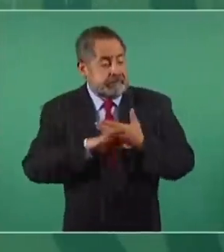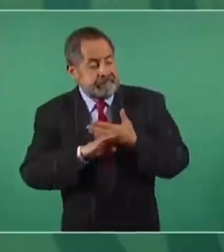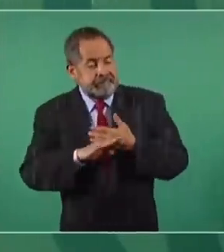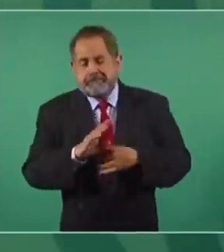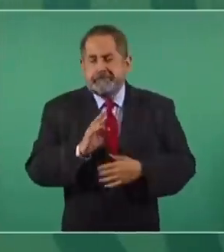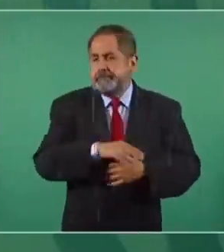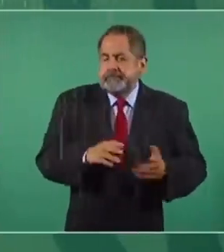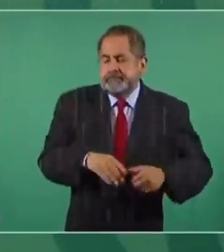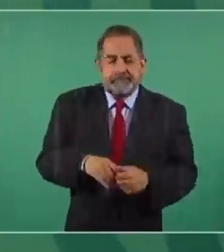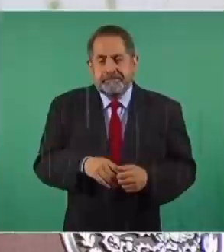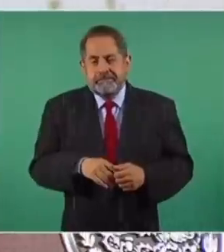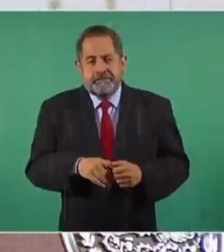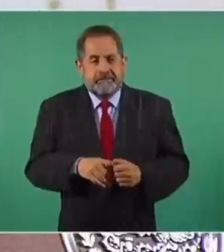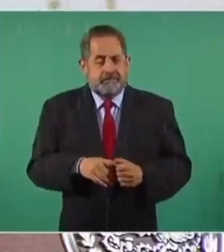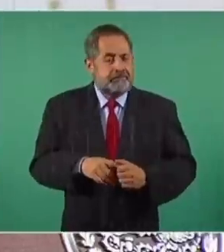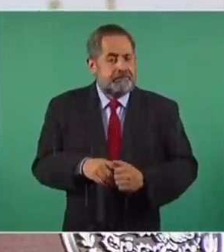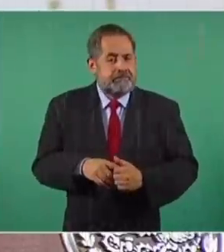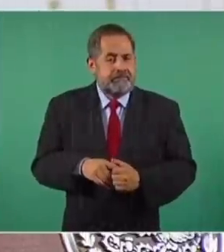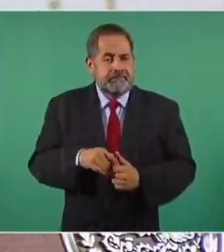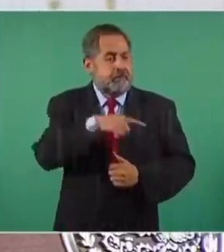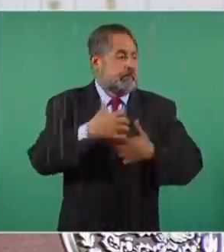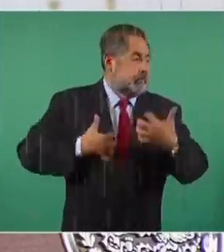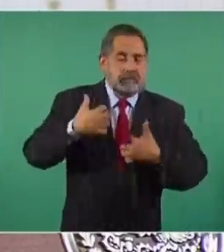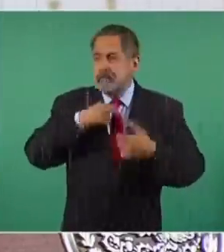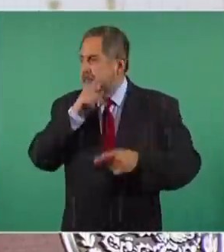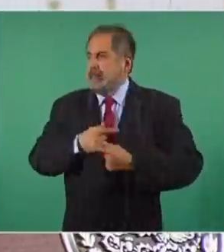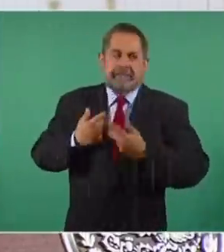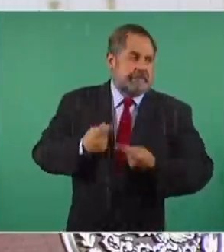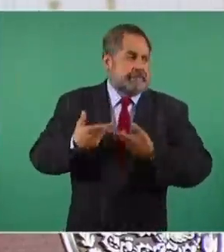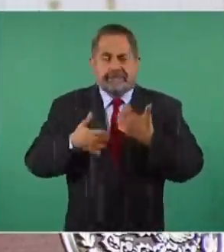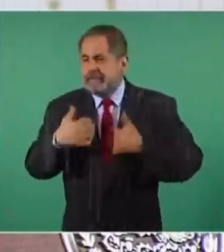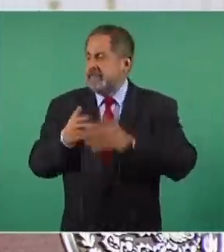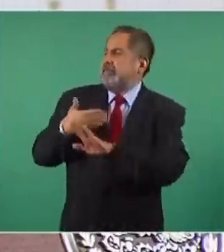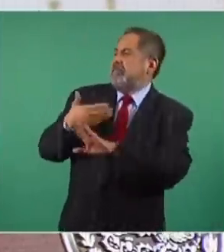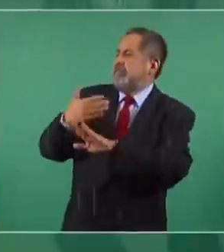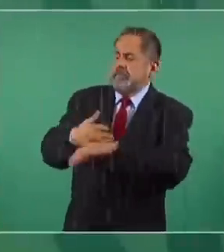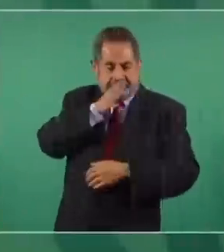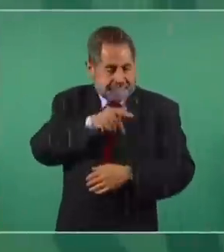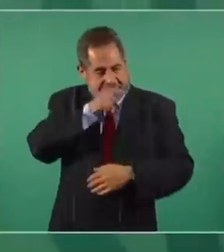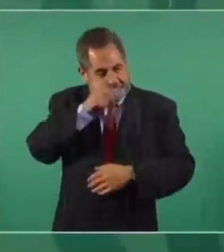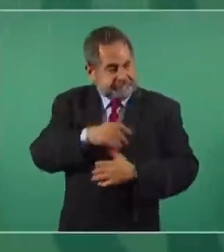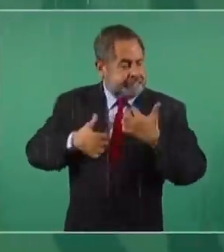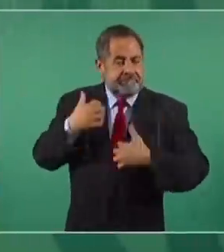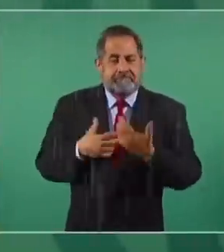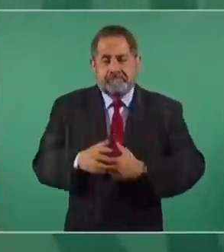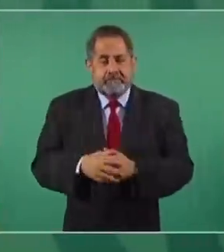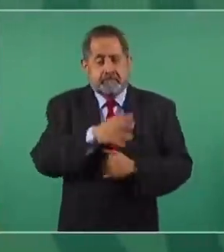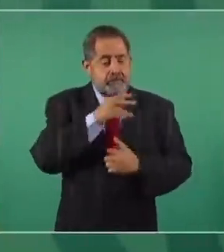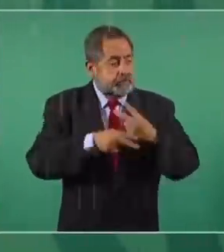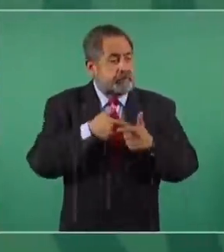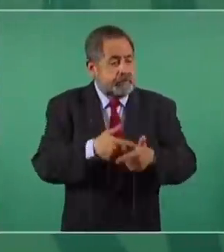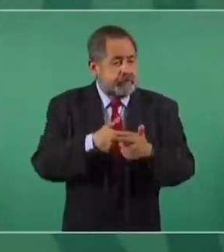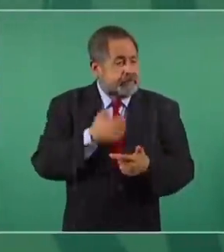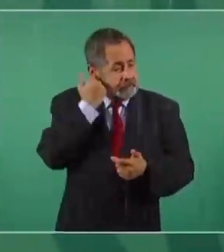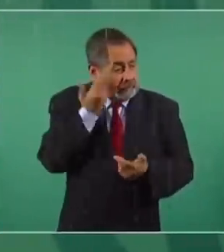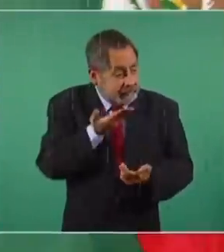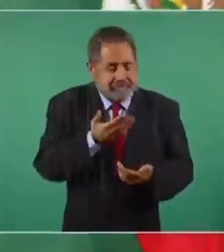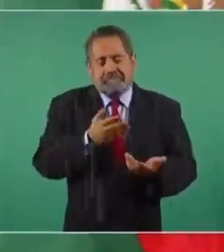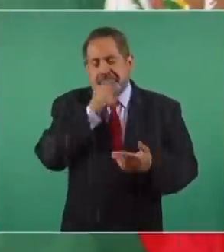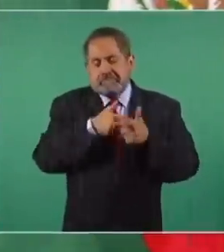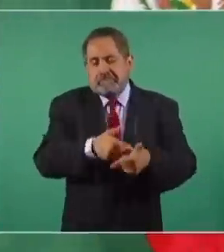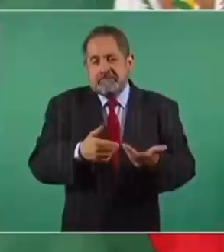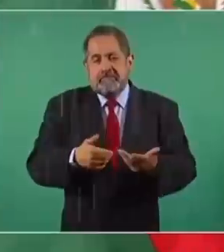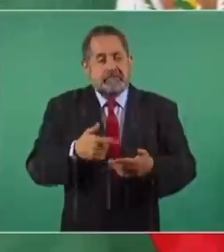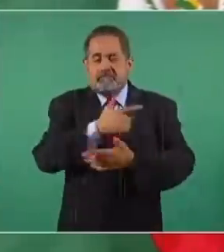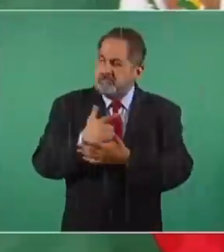desesperados nuestros adversarios porque no han podido avanzar en el propósito